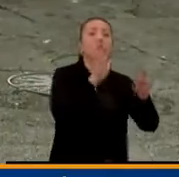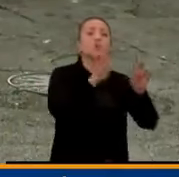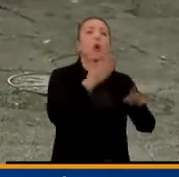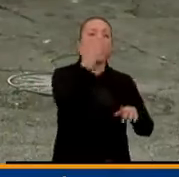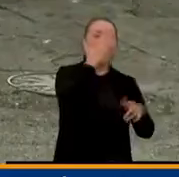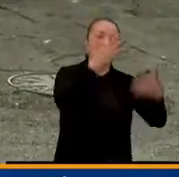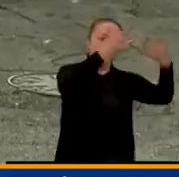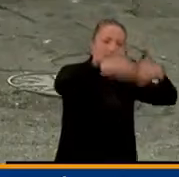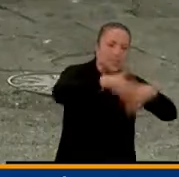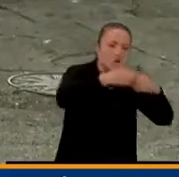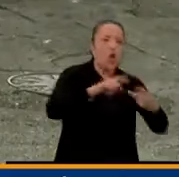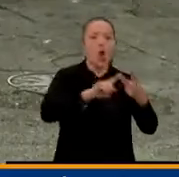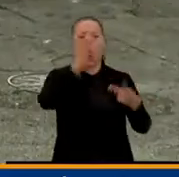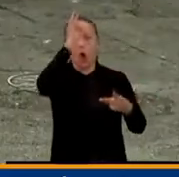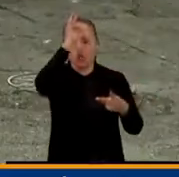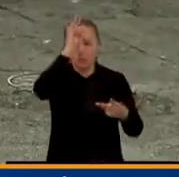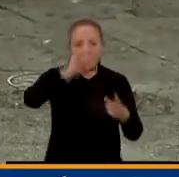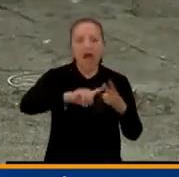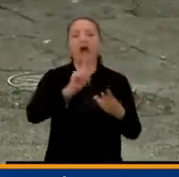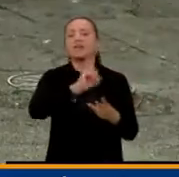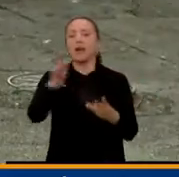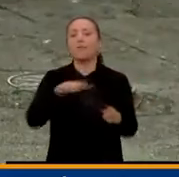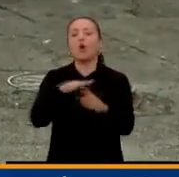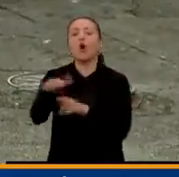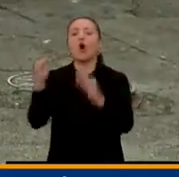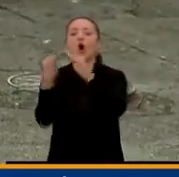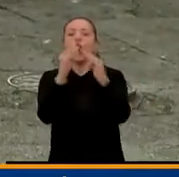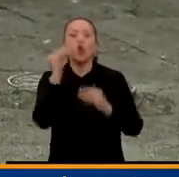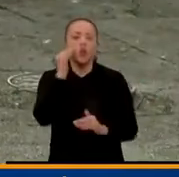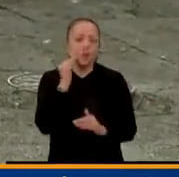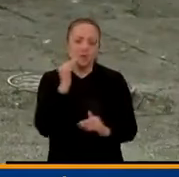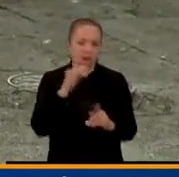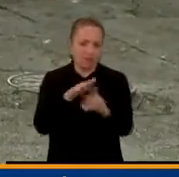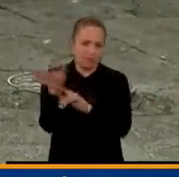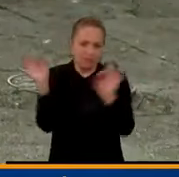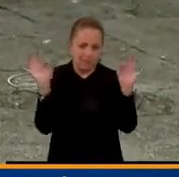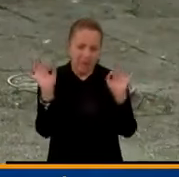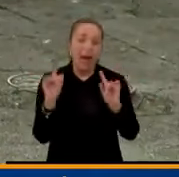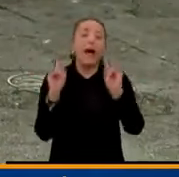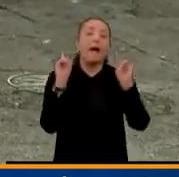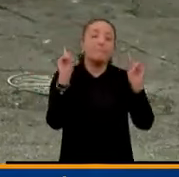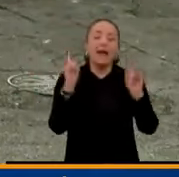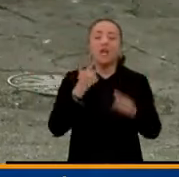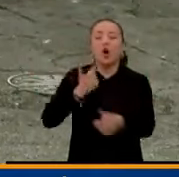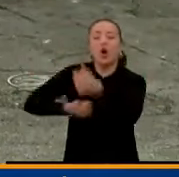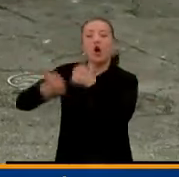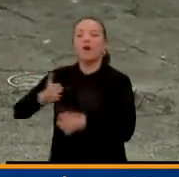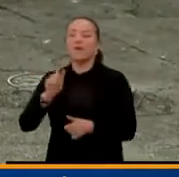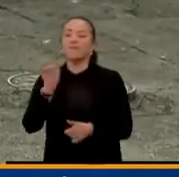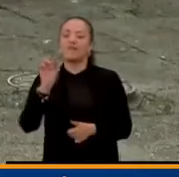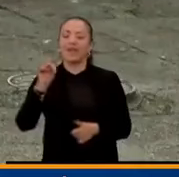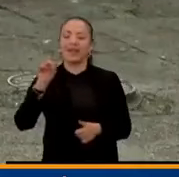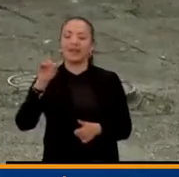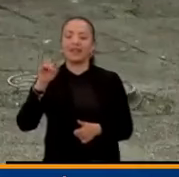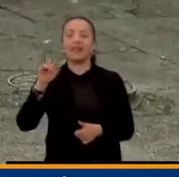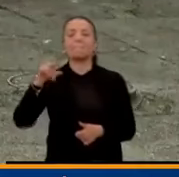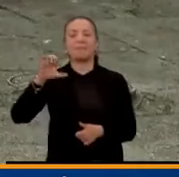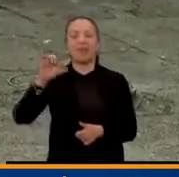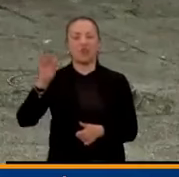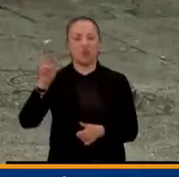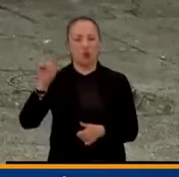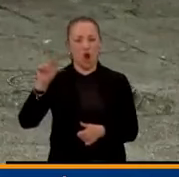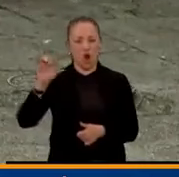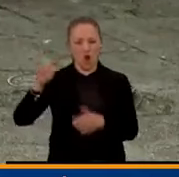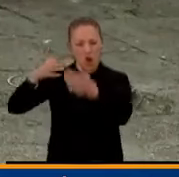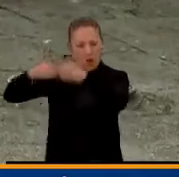hospitalario y mucho menos el servicio de gas domiciliario. Sin embargo, directivos de Fendi Petróleo explican que esta situación de